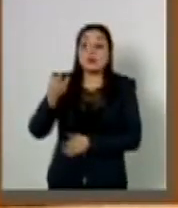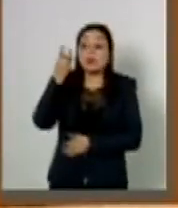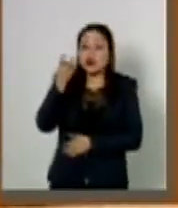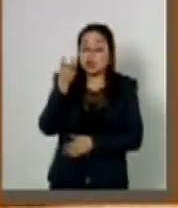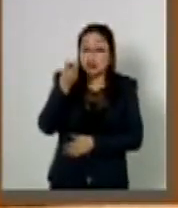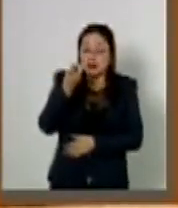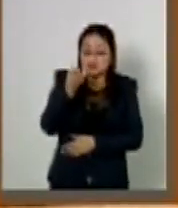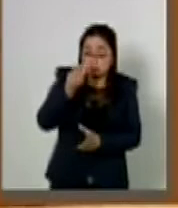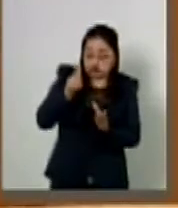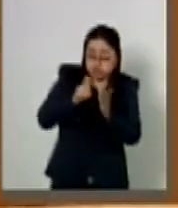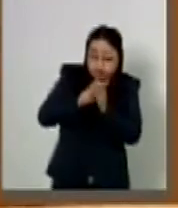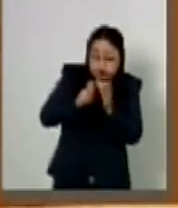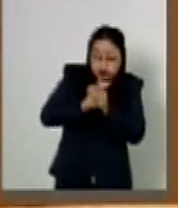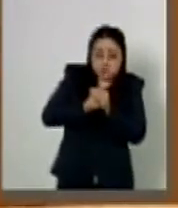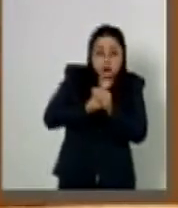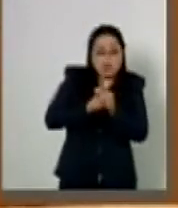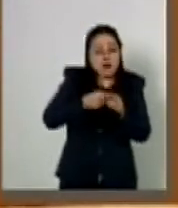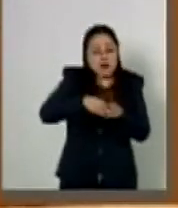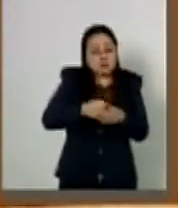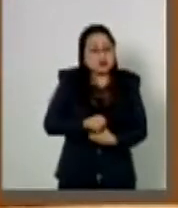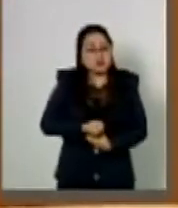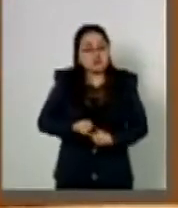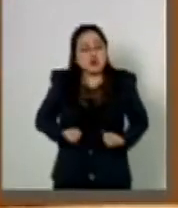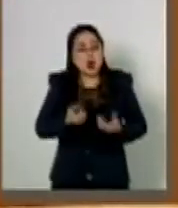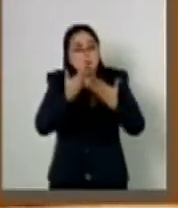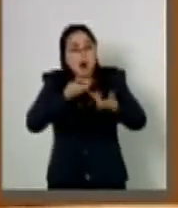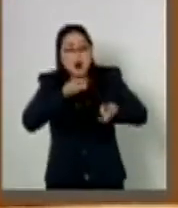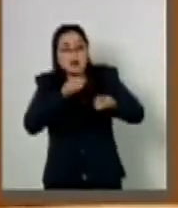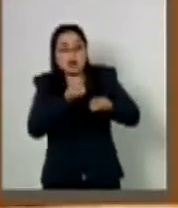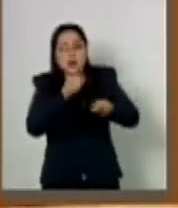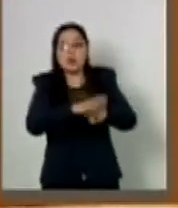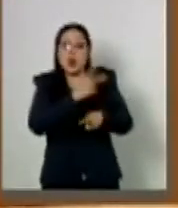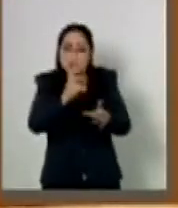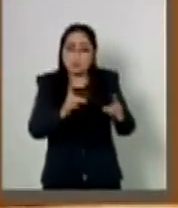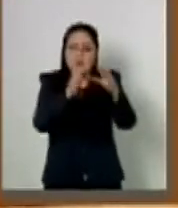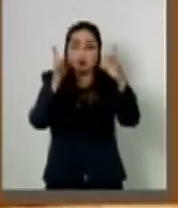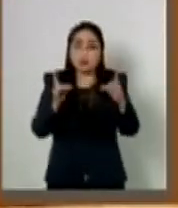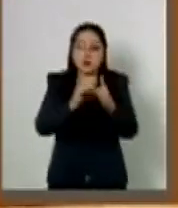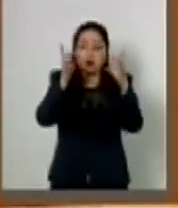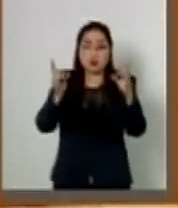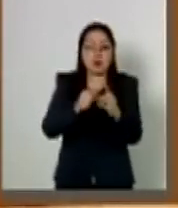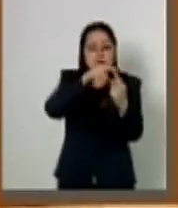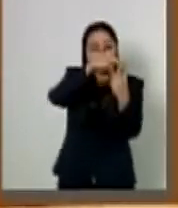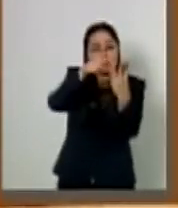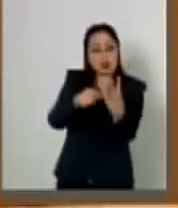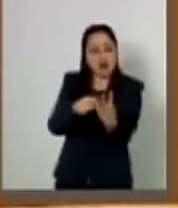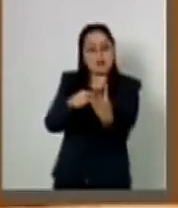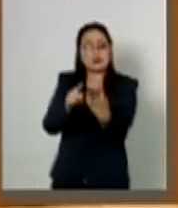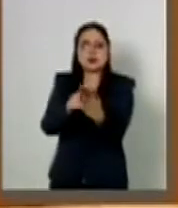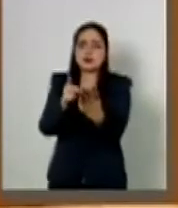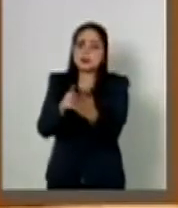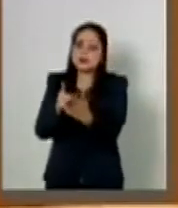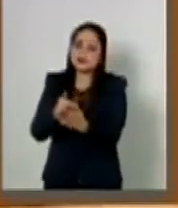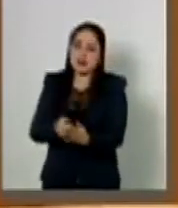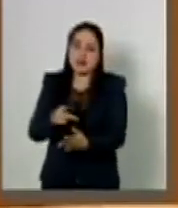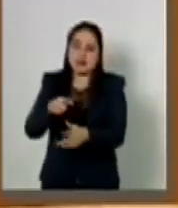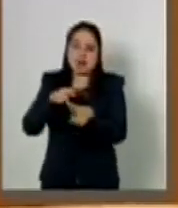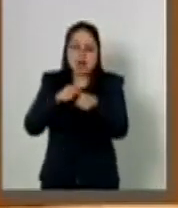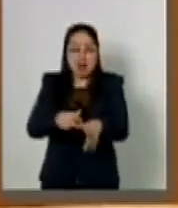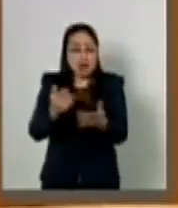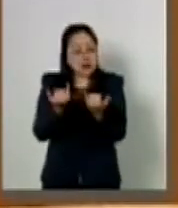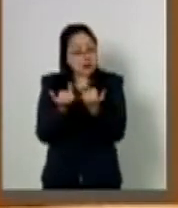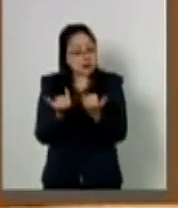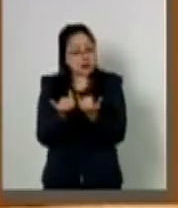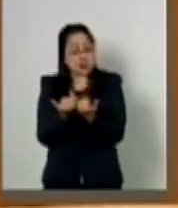discrecionalidad y la falta de controles lo que en su momento propició que eso ocurriera y que se generara, además,